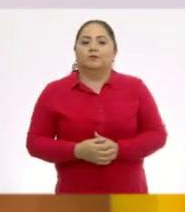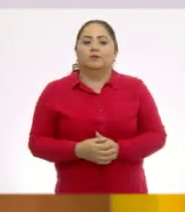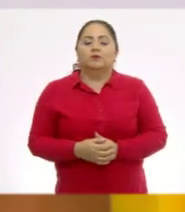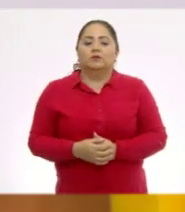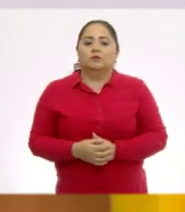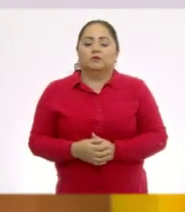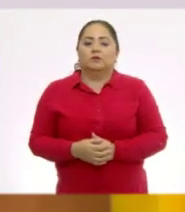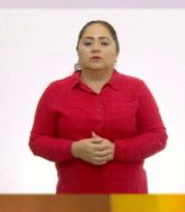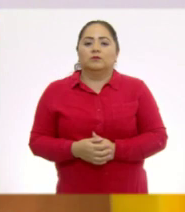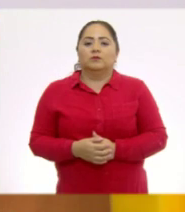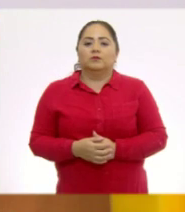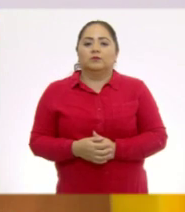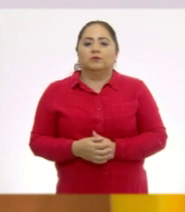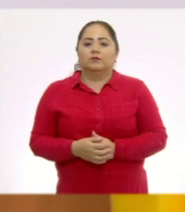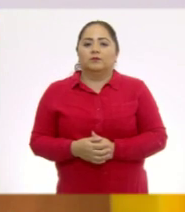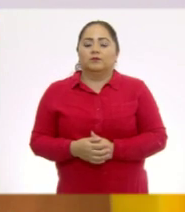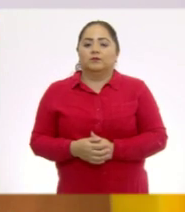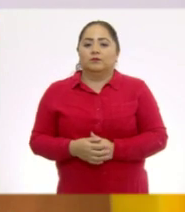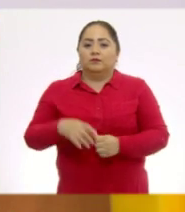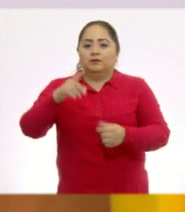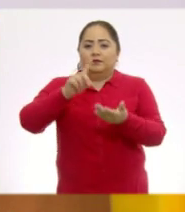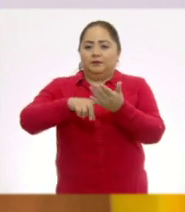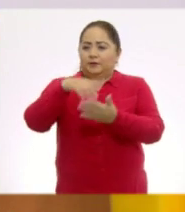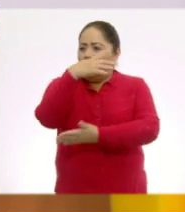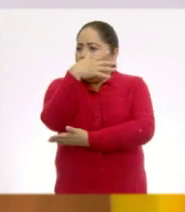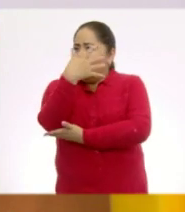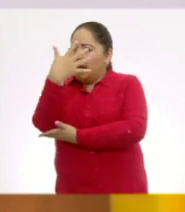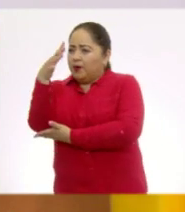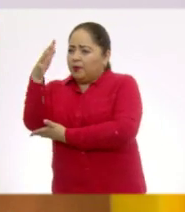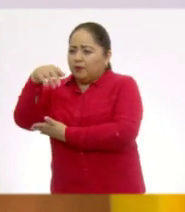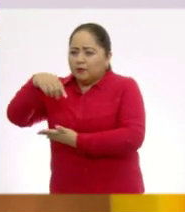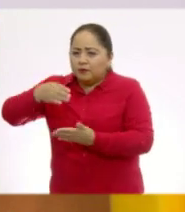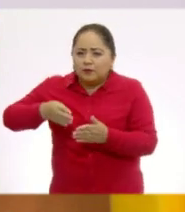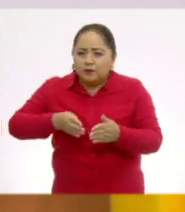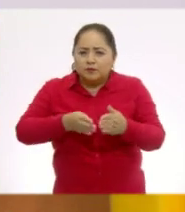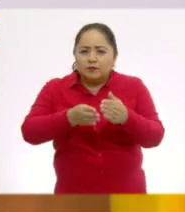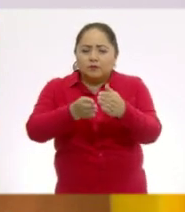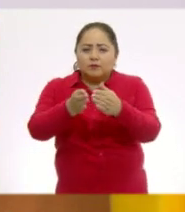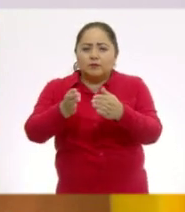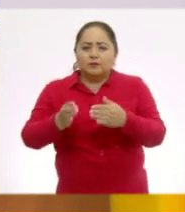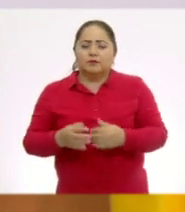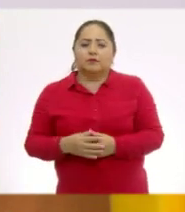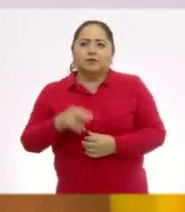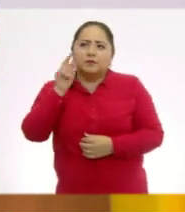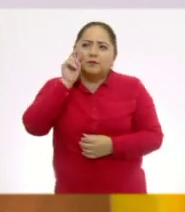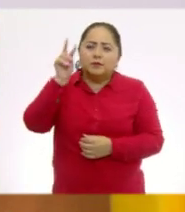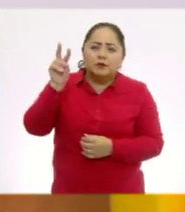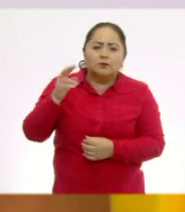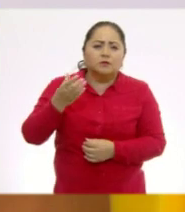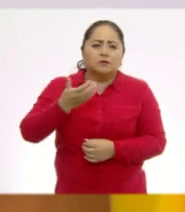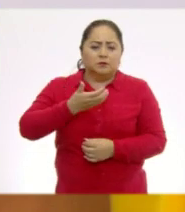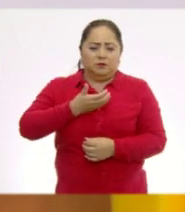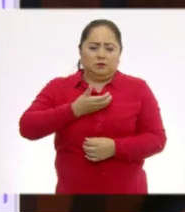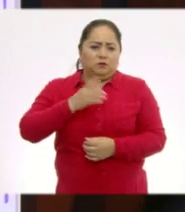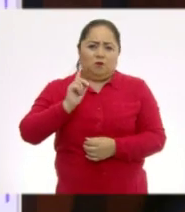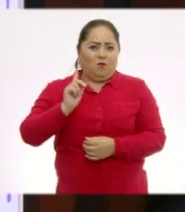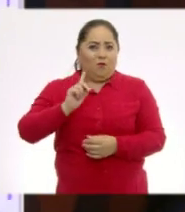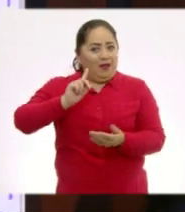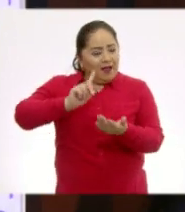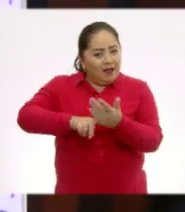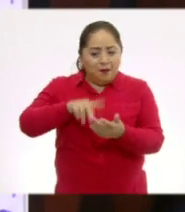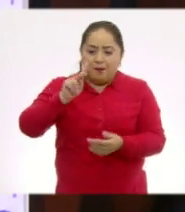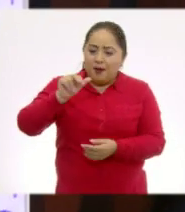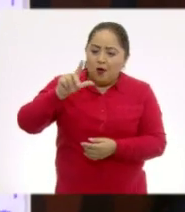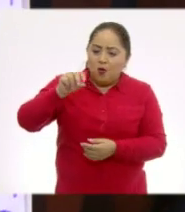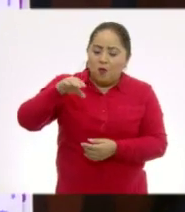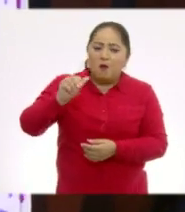En medio de un bosque vivía Paloma. Paloma era una mujer de